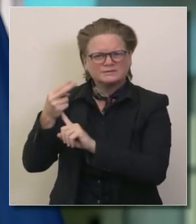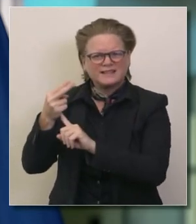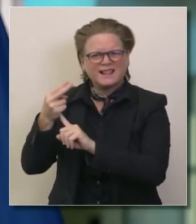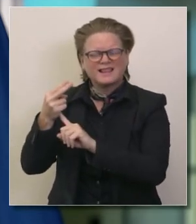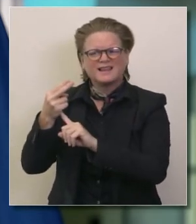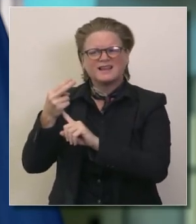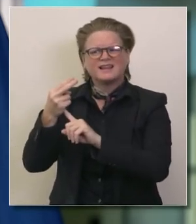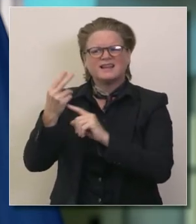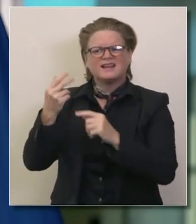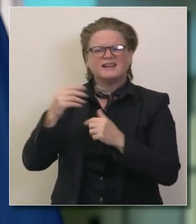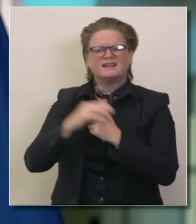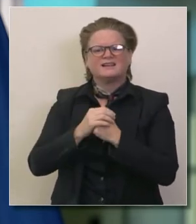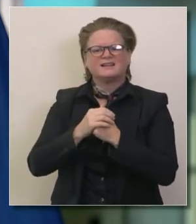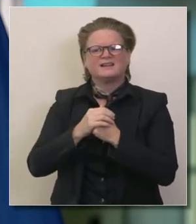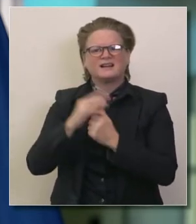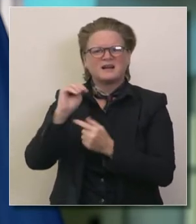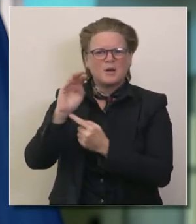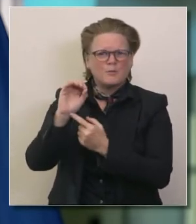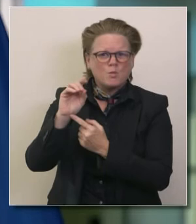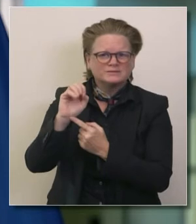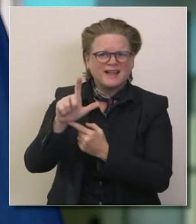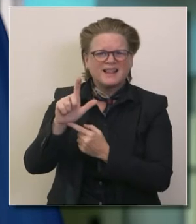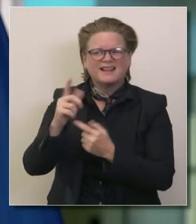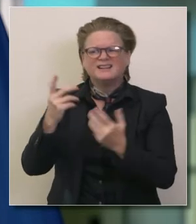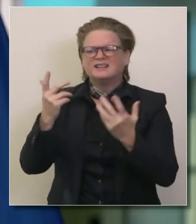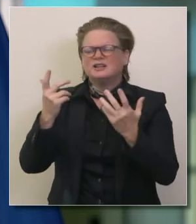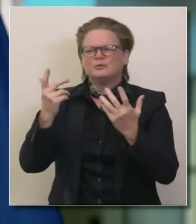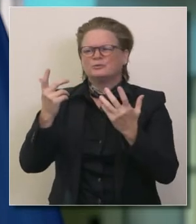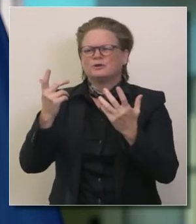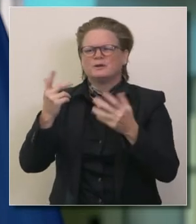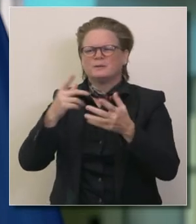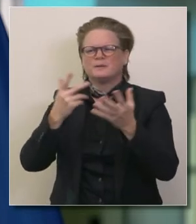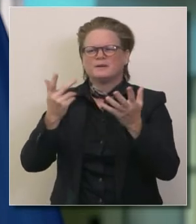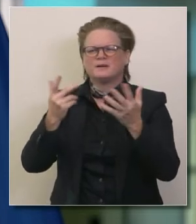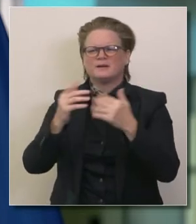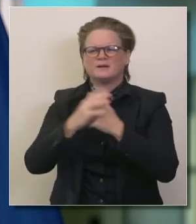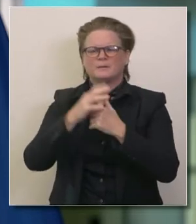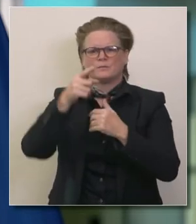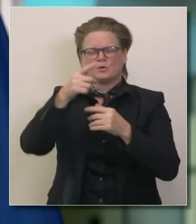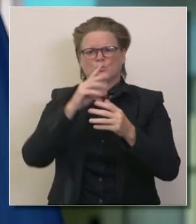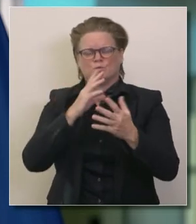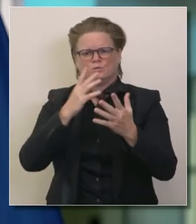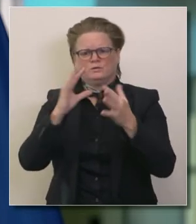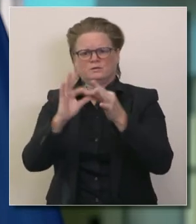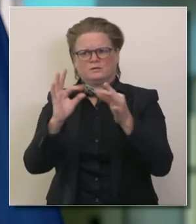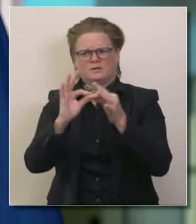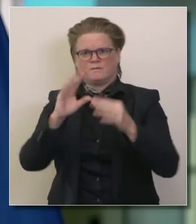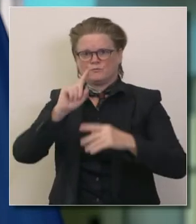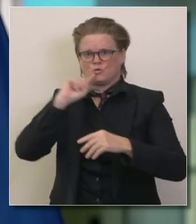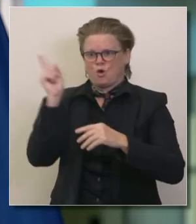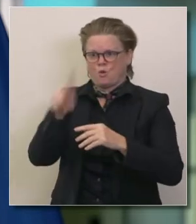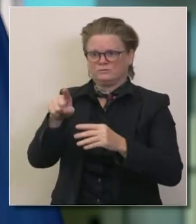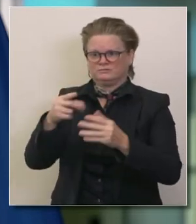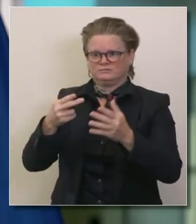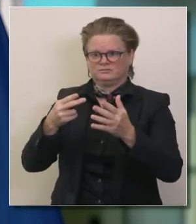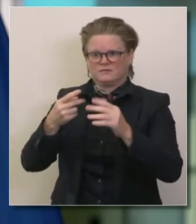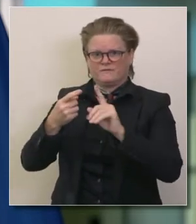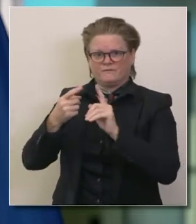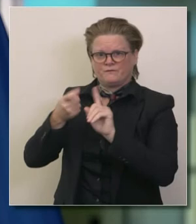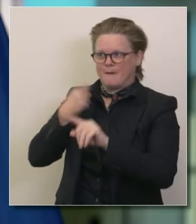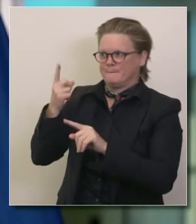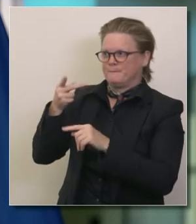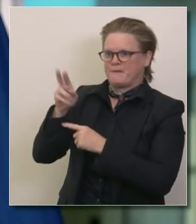en casa en cuanto sobre todo a la industria de la hotelería o sea la